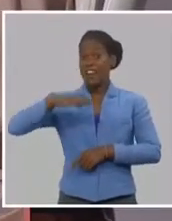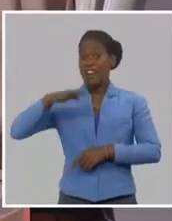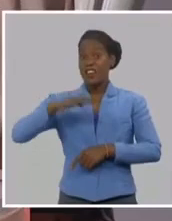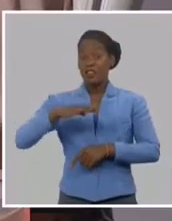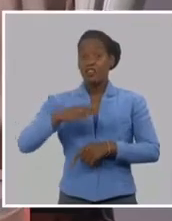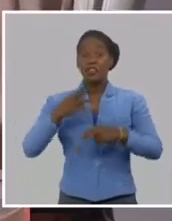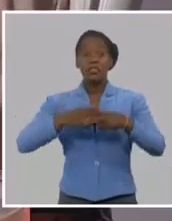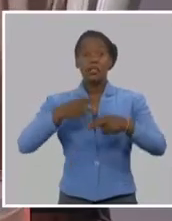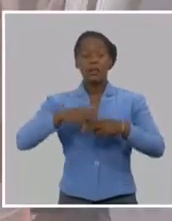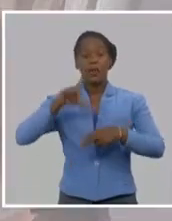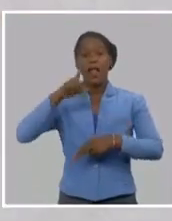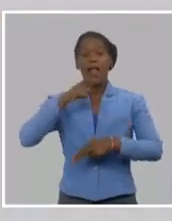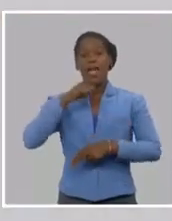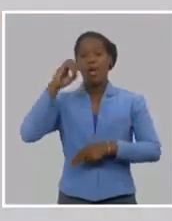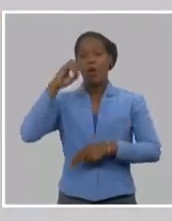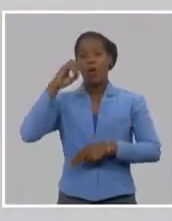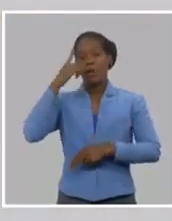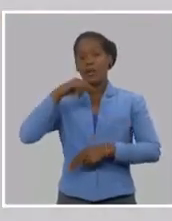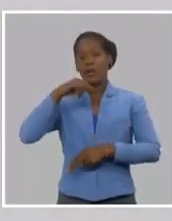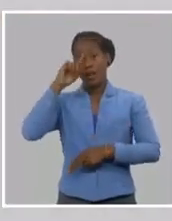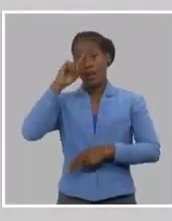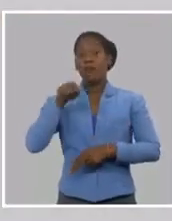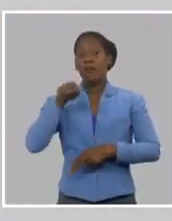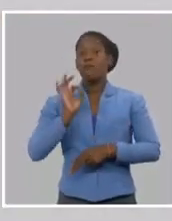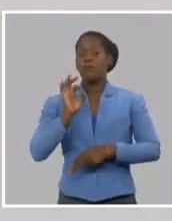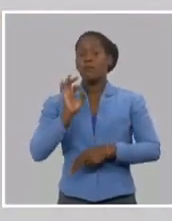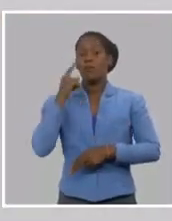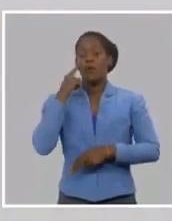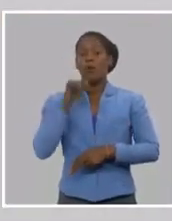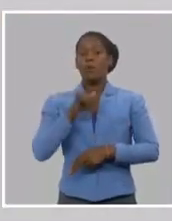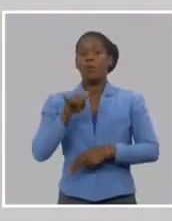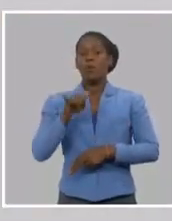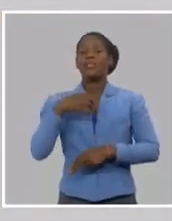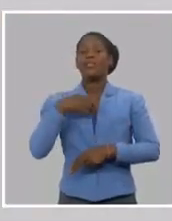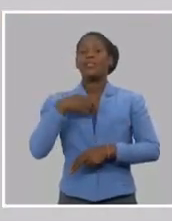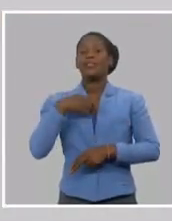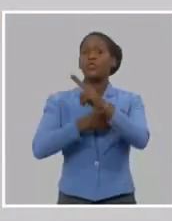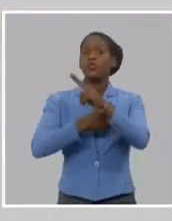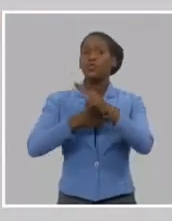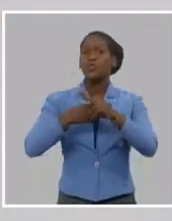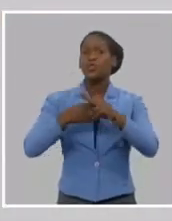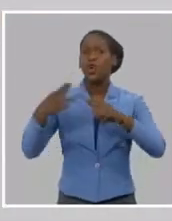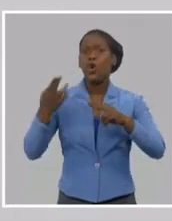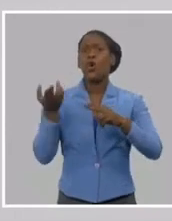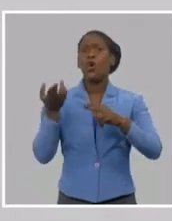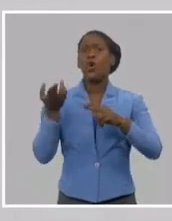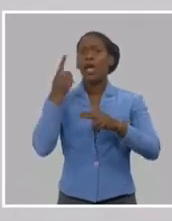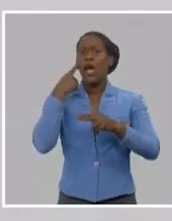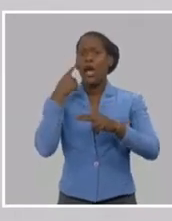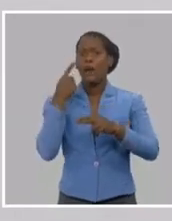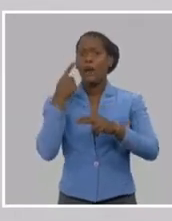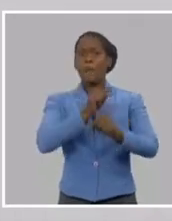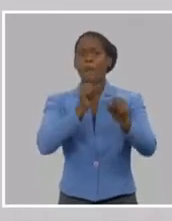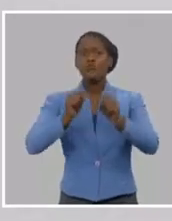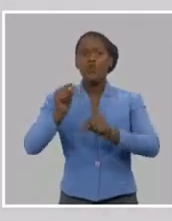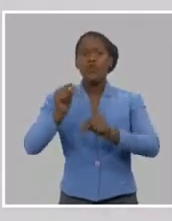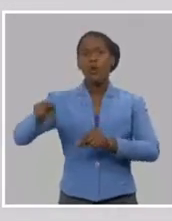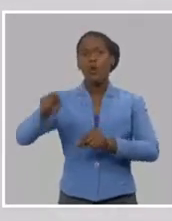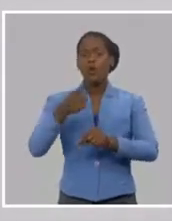porque Loiná tuvo un tropiezo por tener, incluso con héroes de la patria, un tropiezo por tener esa veneración de Martí,